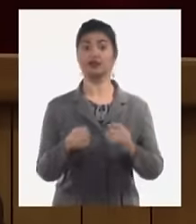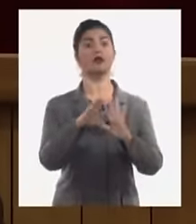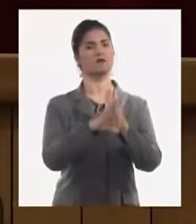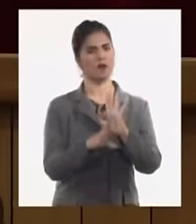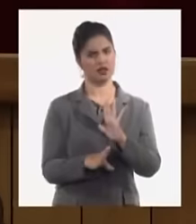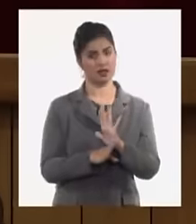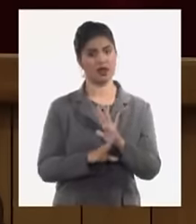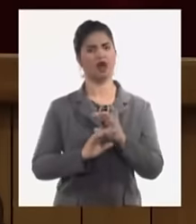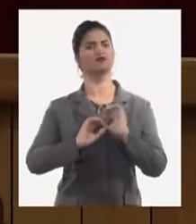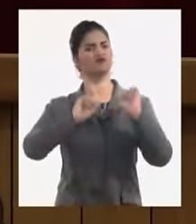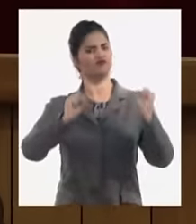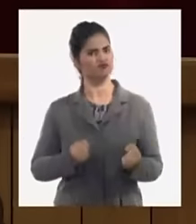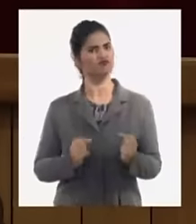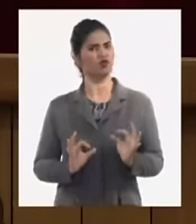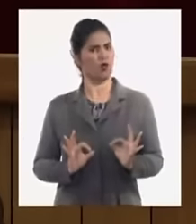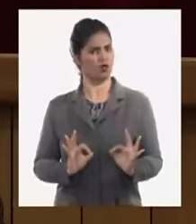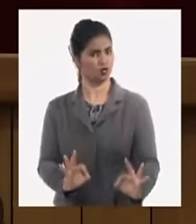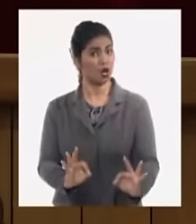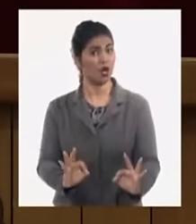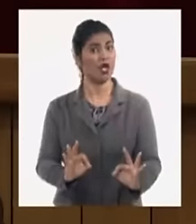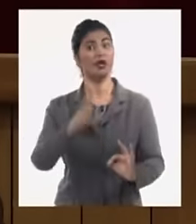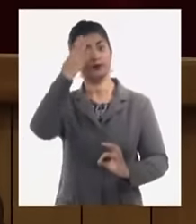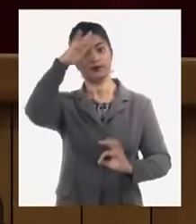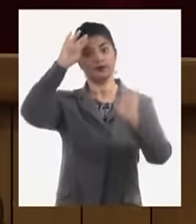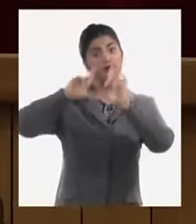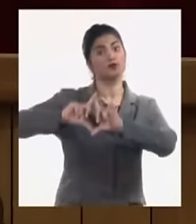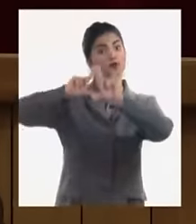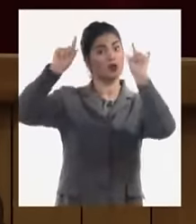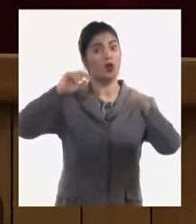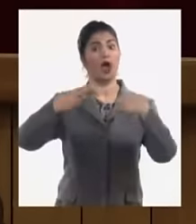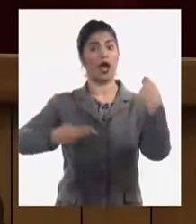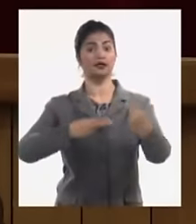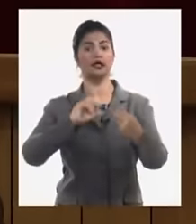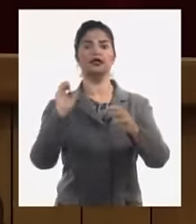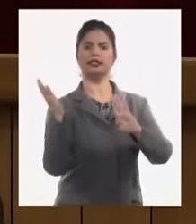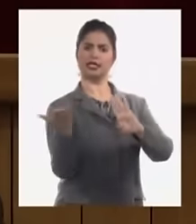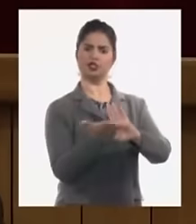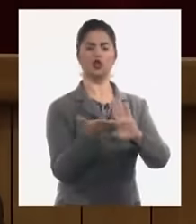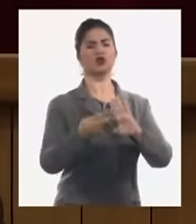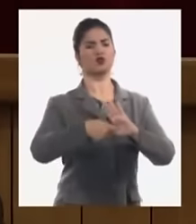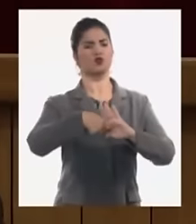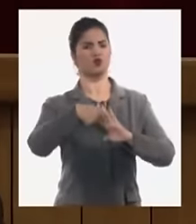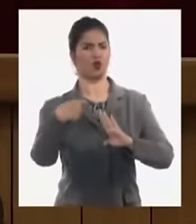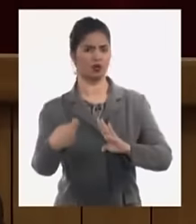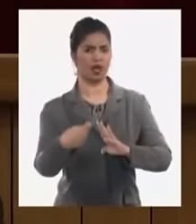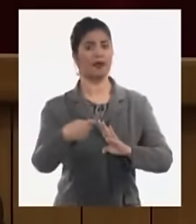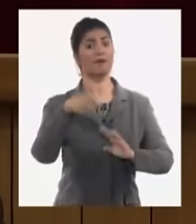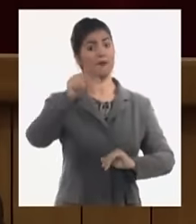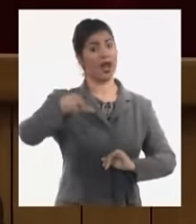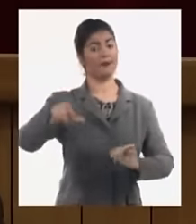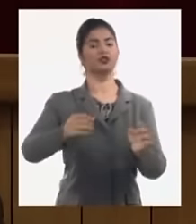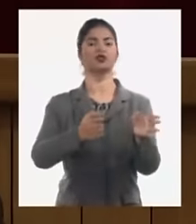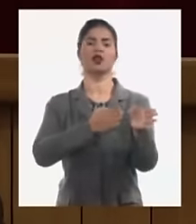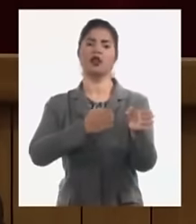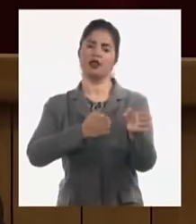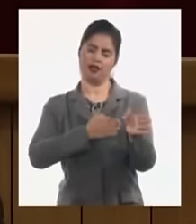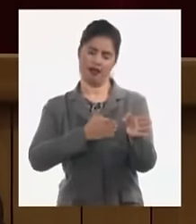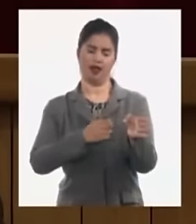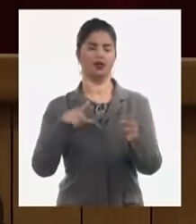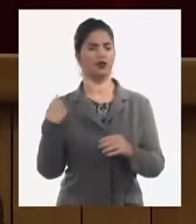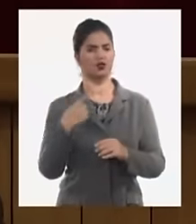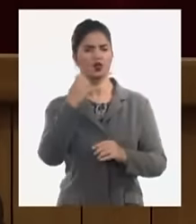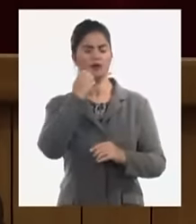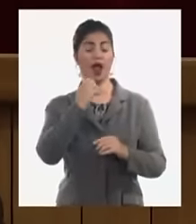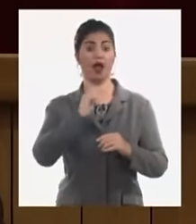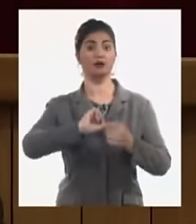eh para que tengan las utilidades razonables y que esté en beneficio de la población y en eso tenemos también que ser mucho